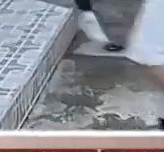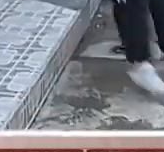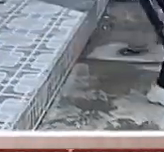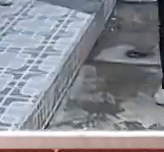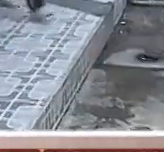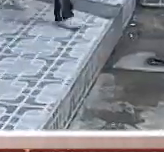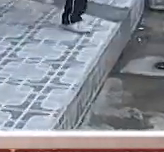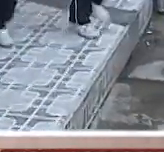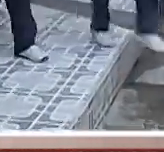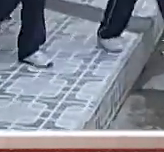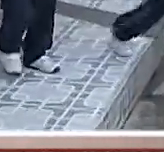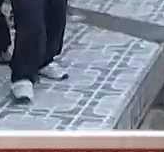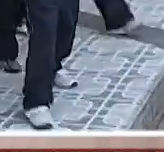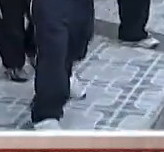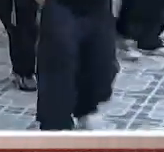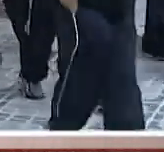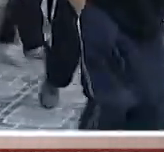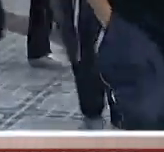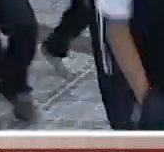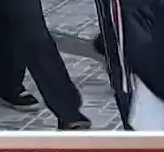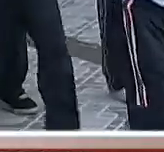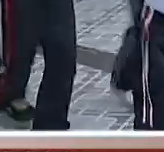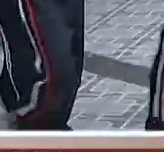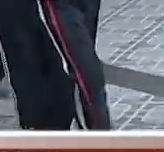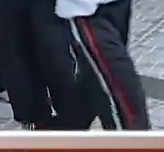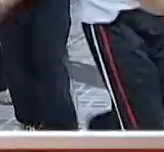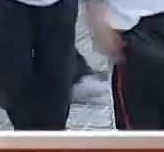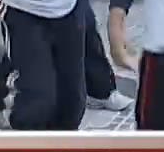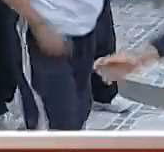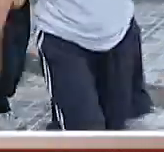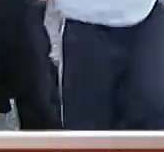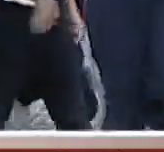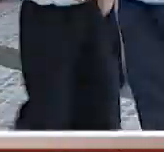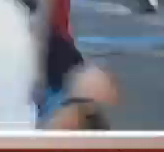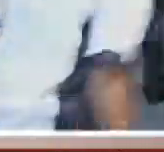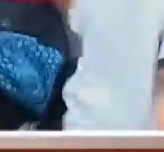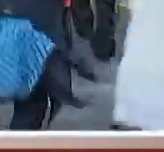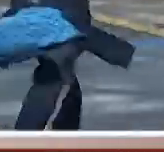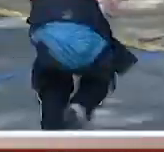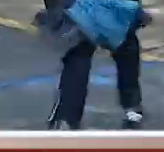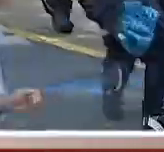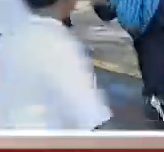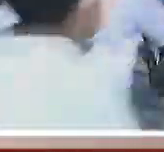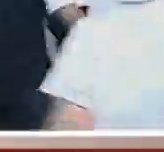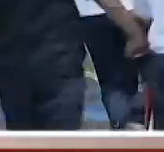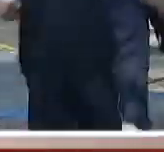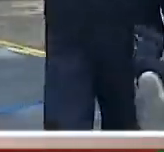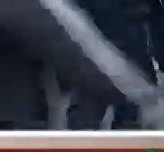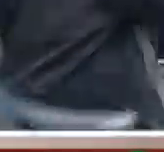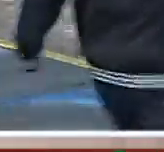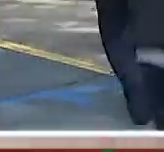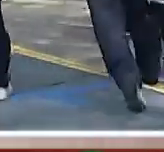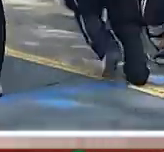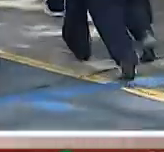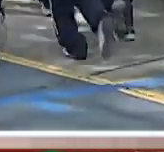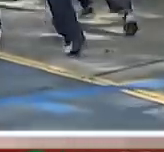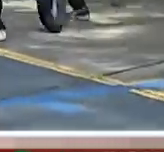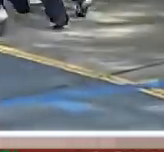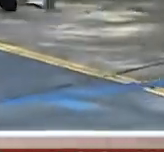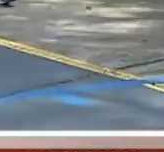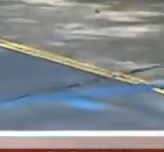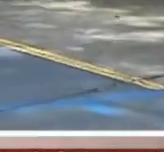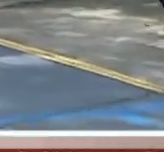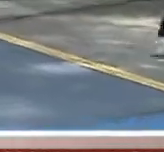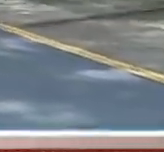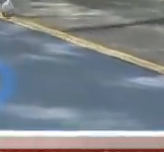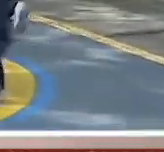mamá también. ¿Ya sabes qué materias vas a llevar? Sí, es matemáticas, español, ciencias naturales, címica, inglés